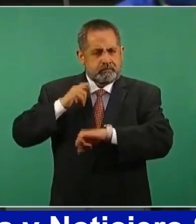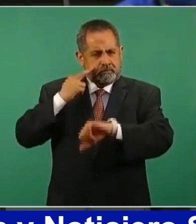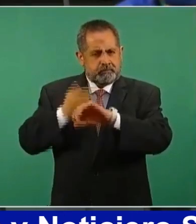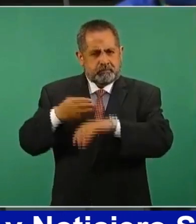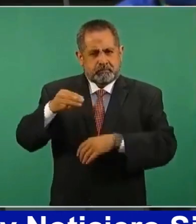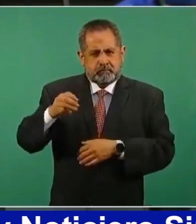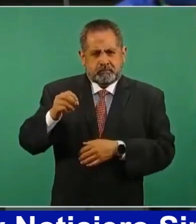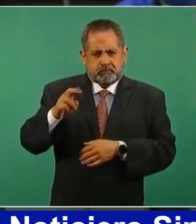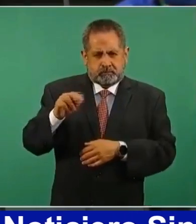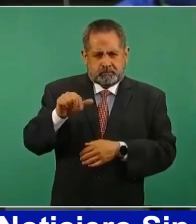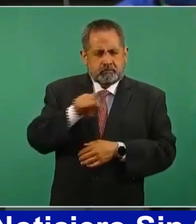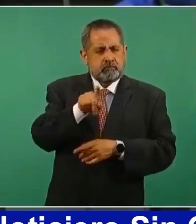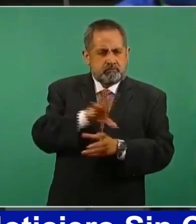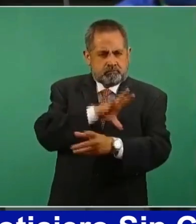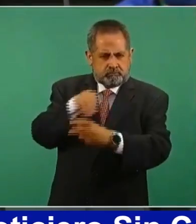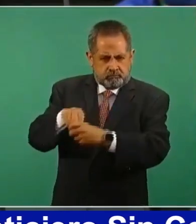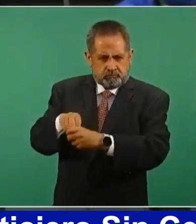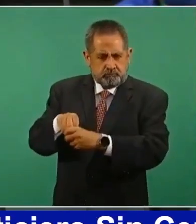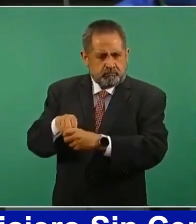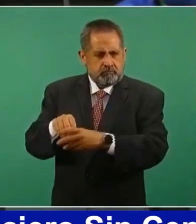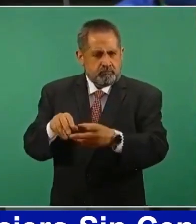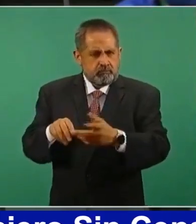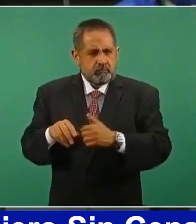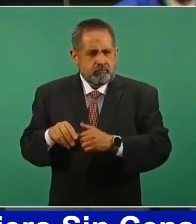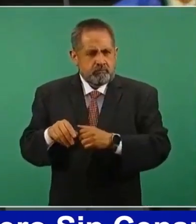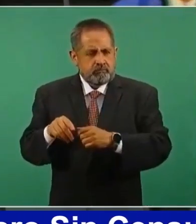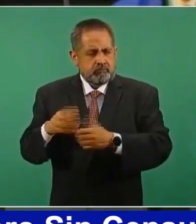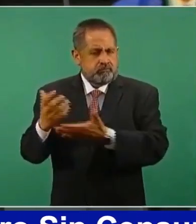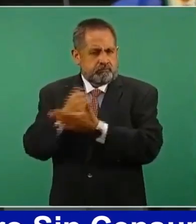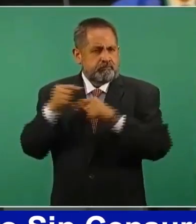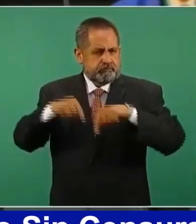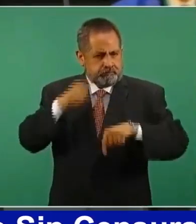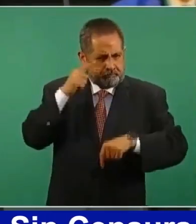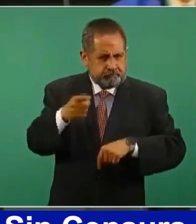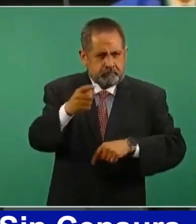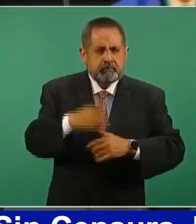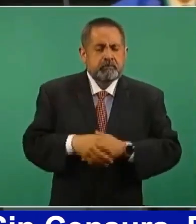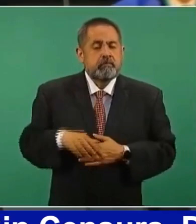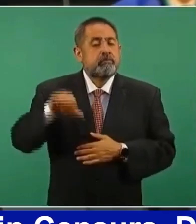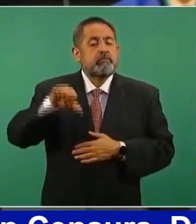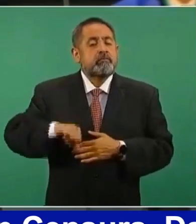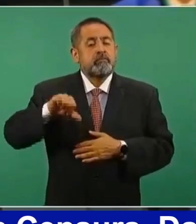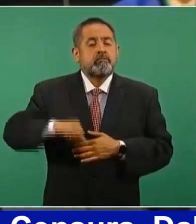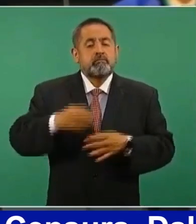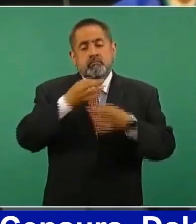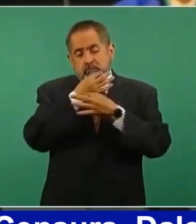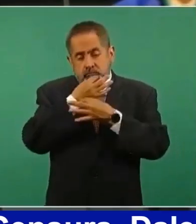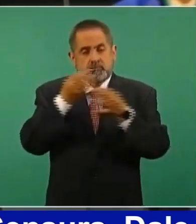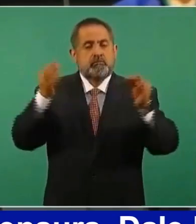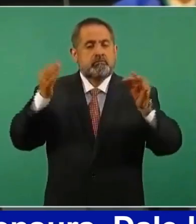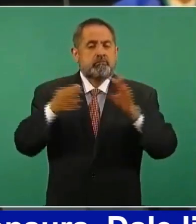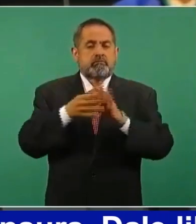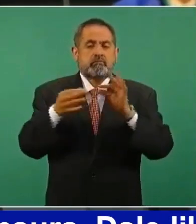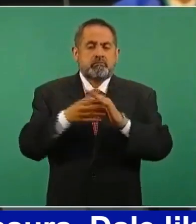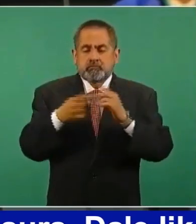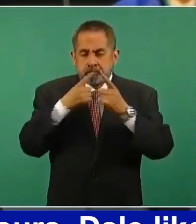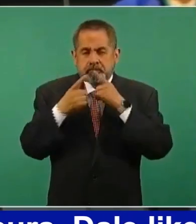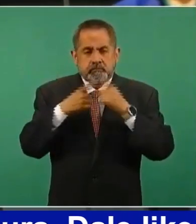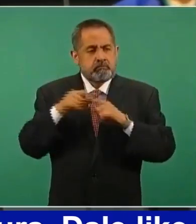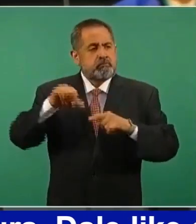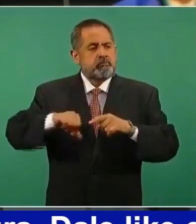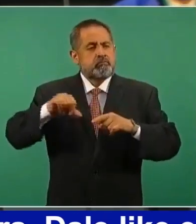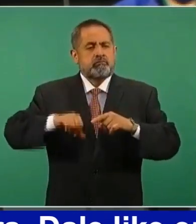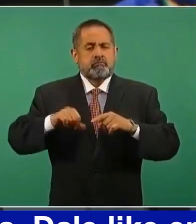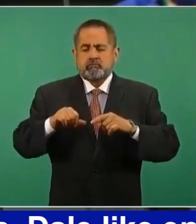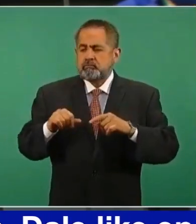partido, al cual usted obviamente lo trajo aquí al poder, y nos hablaba que hoy se daría a conocer, bueno, habría una sesión